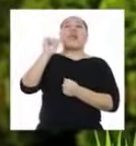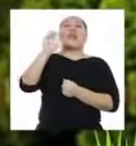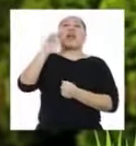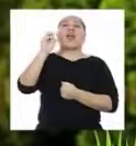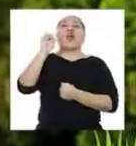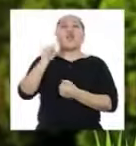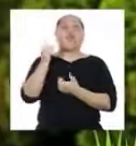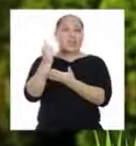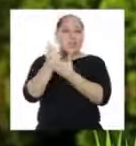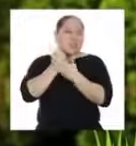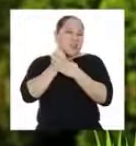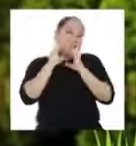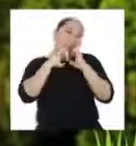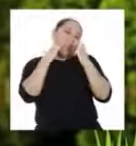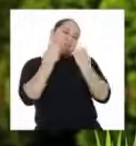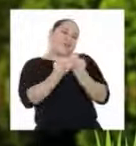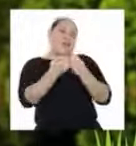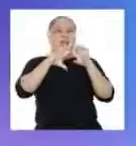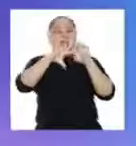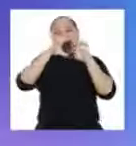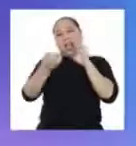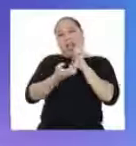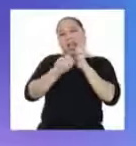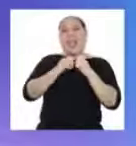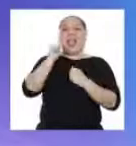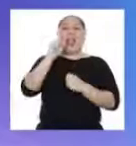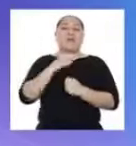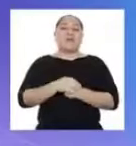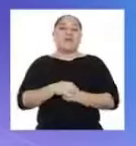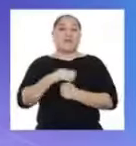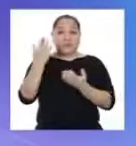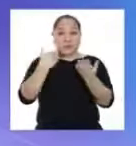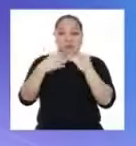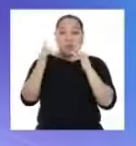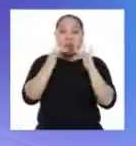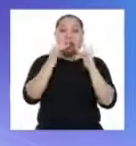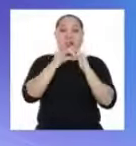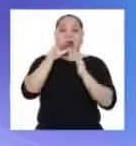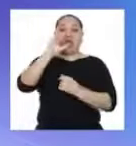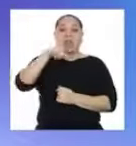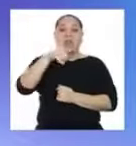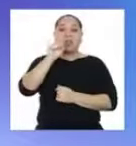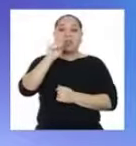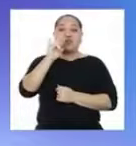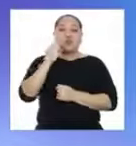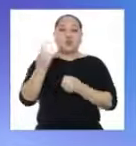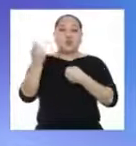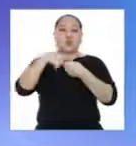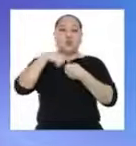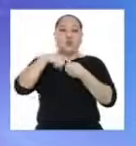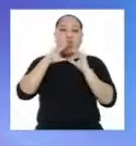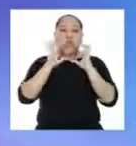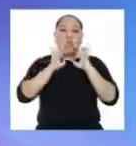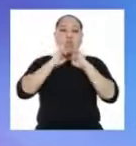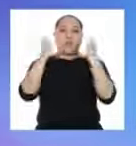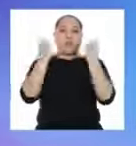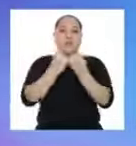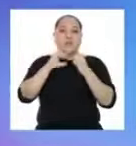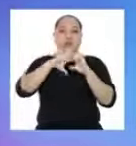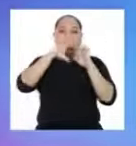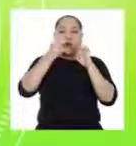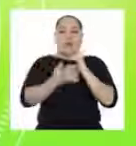¡Para que ayude al equipo armadillo! Convocando a Jesús de Catacaos, Piura, miembro del equipo